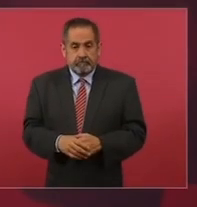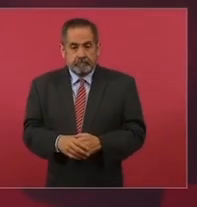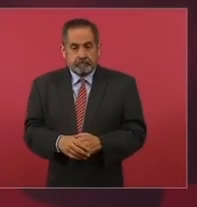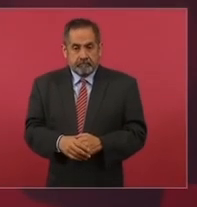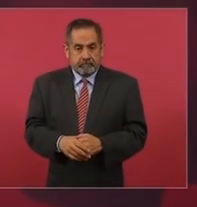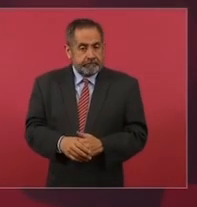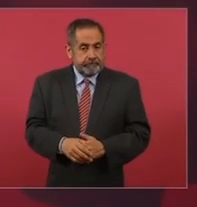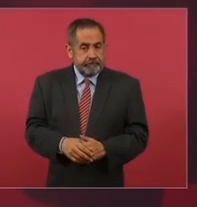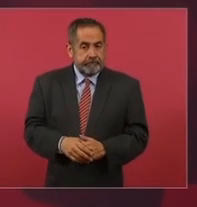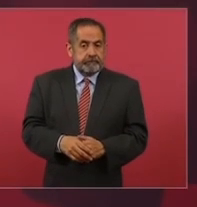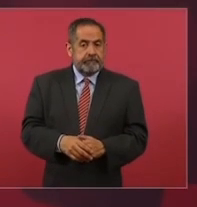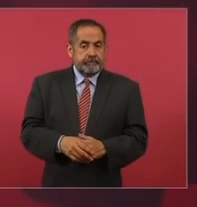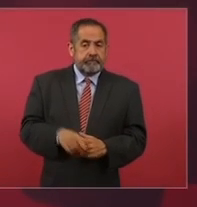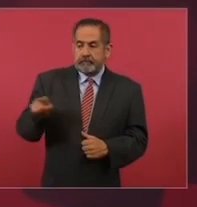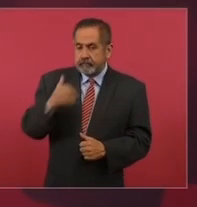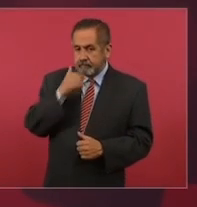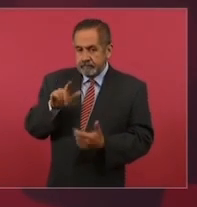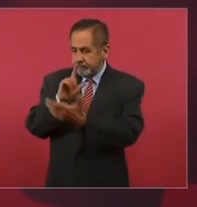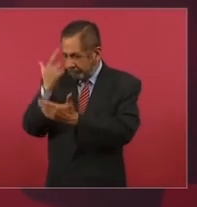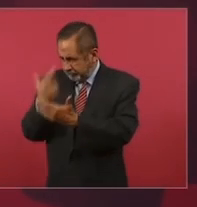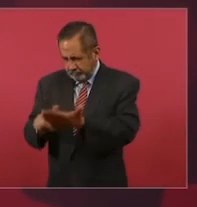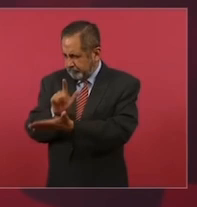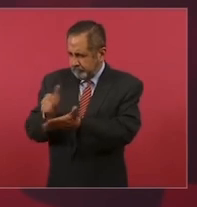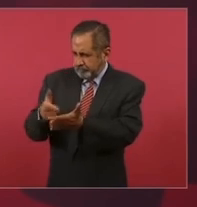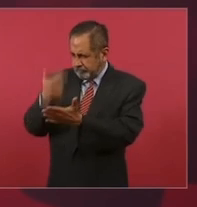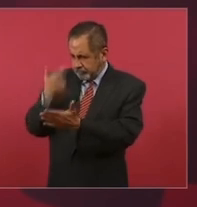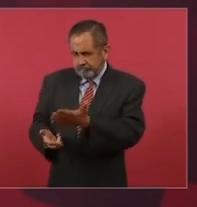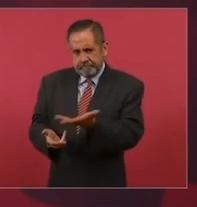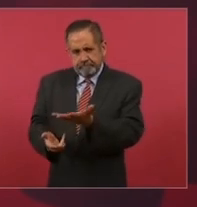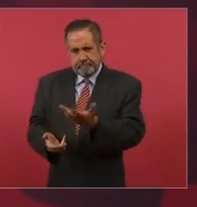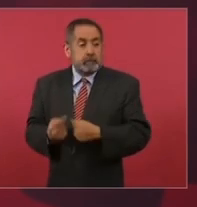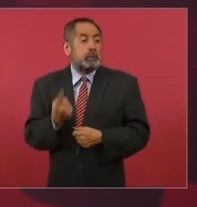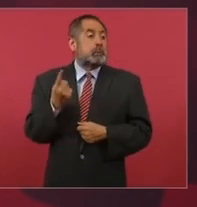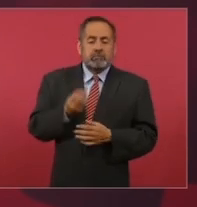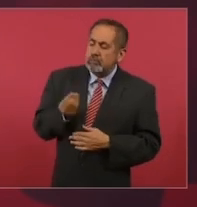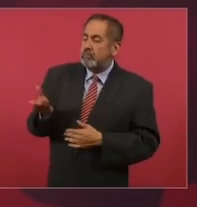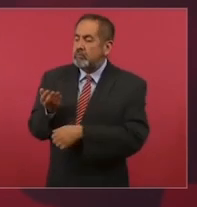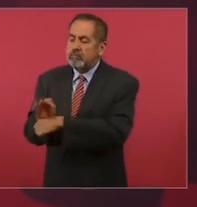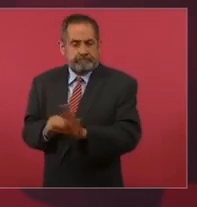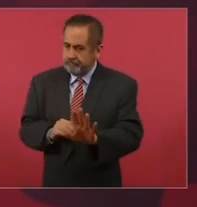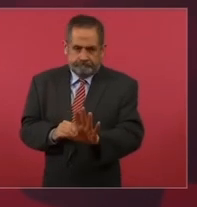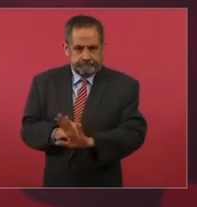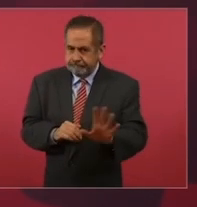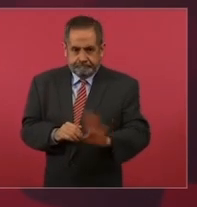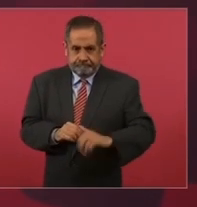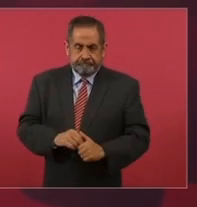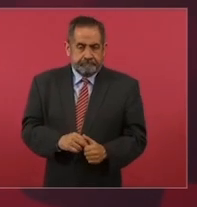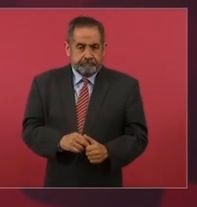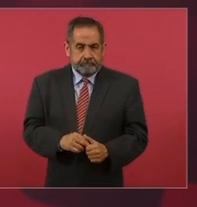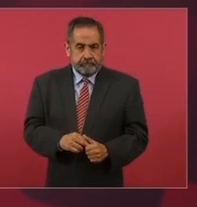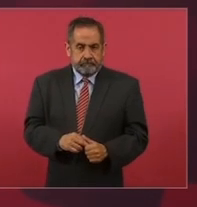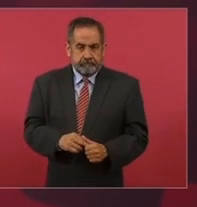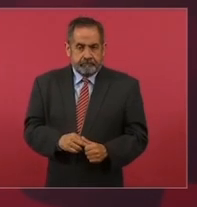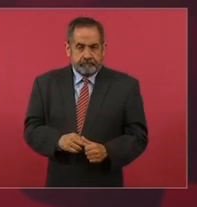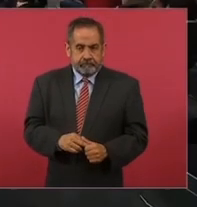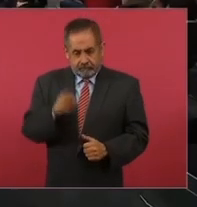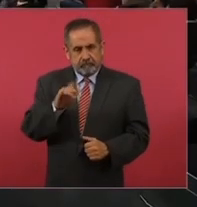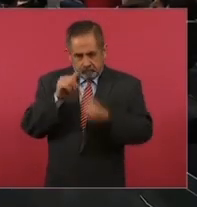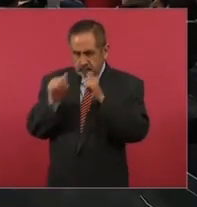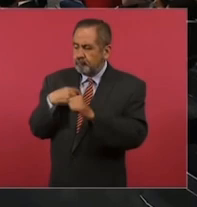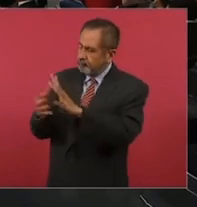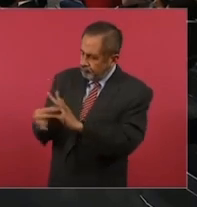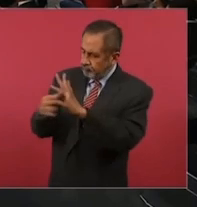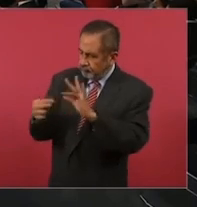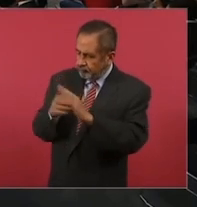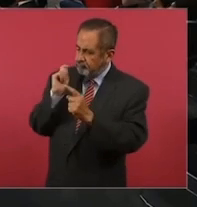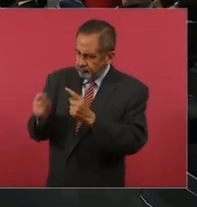se caería en una violación legal por hacer una excepción, pues no. Pero que se